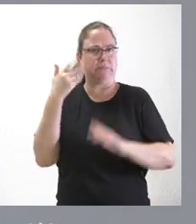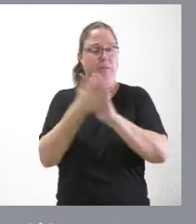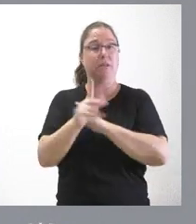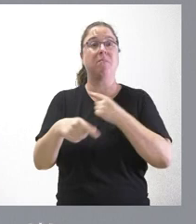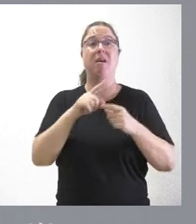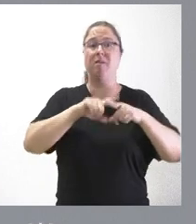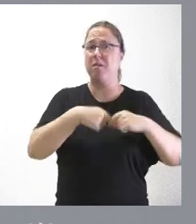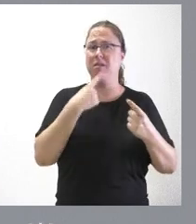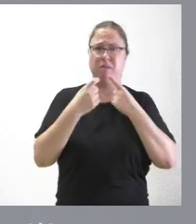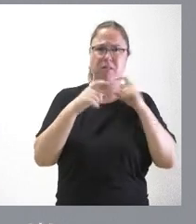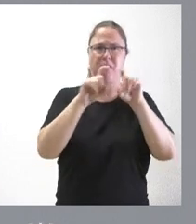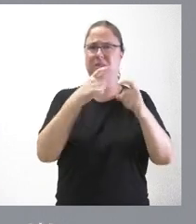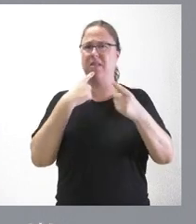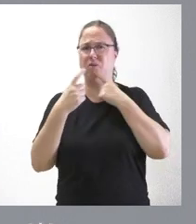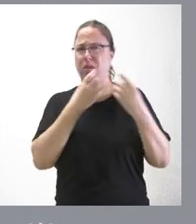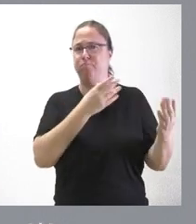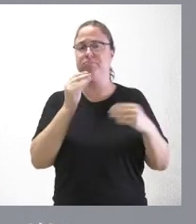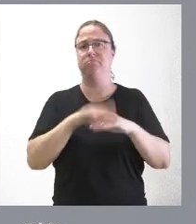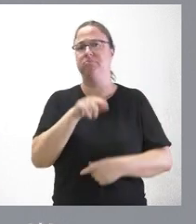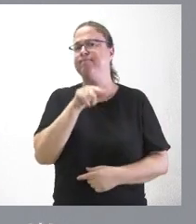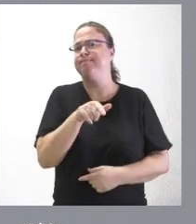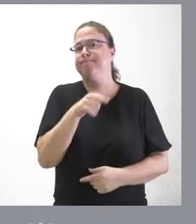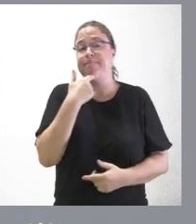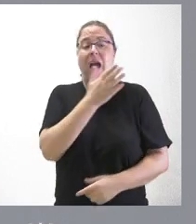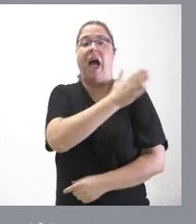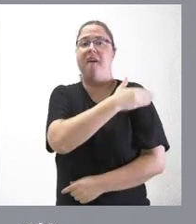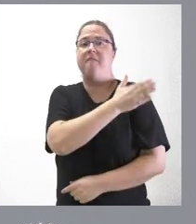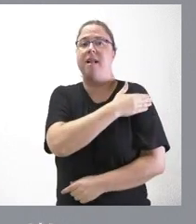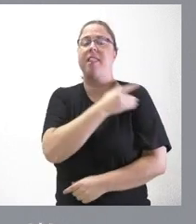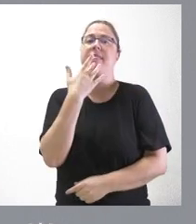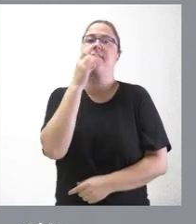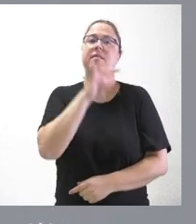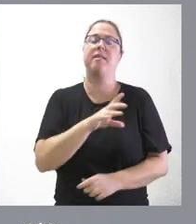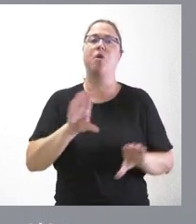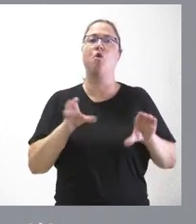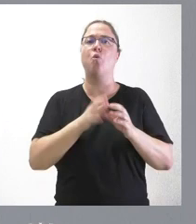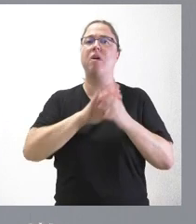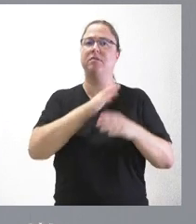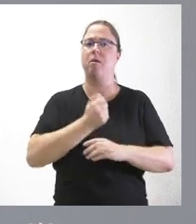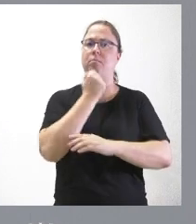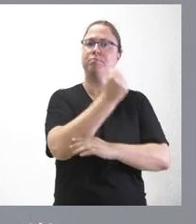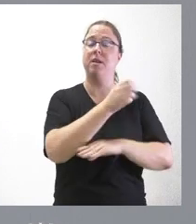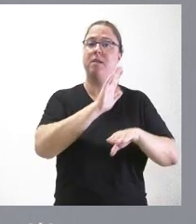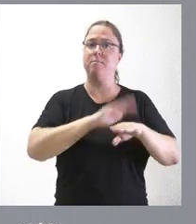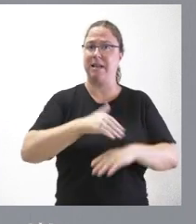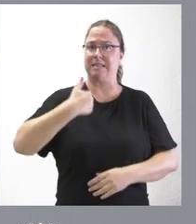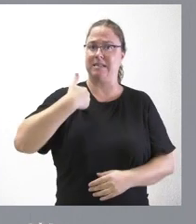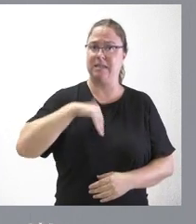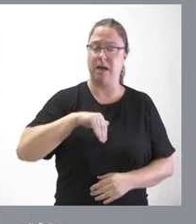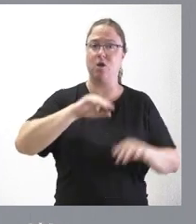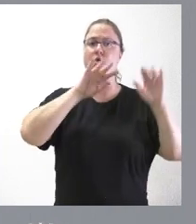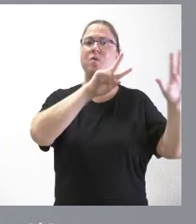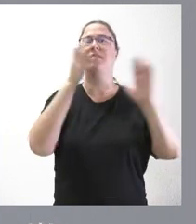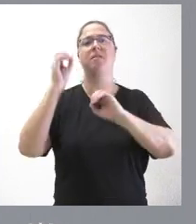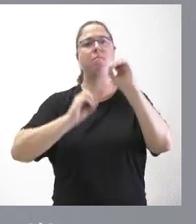de muchas familias y empresas, pues ahí está ese aval que se otorga desde la Junta de Castilla y León para llegar ya al 97